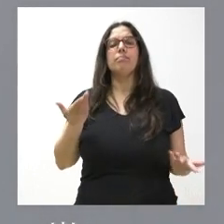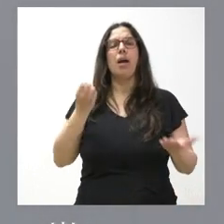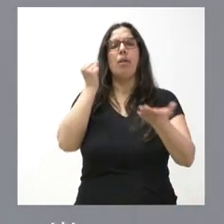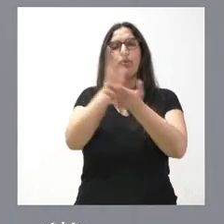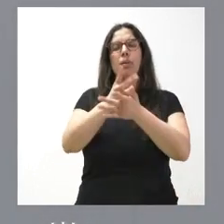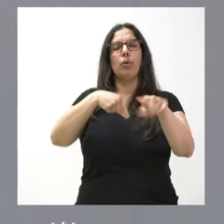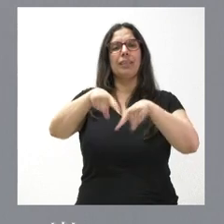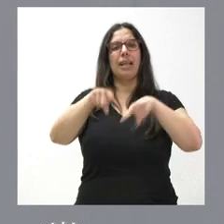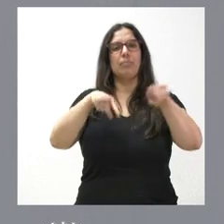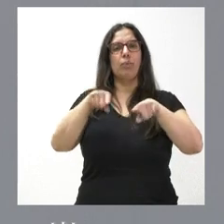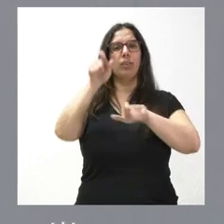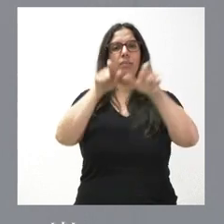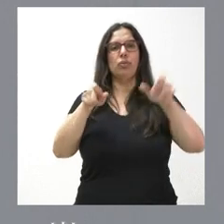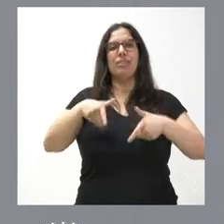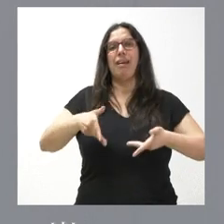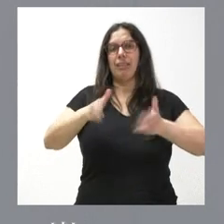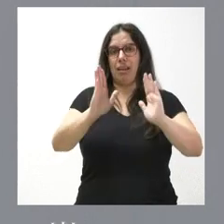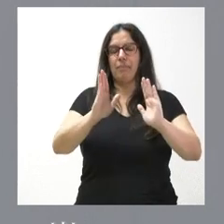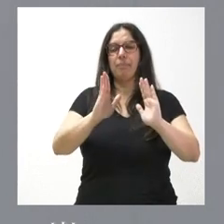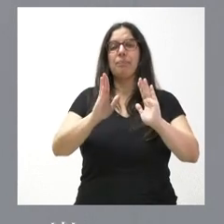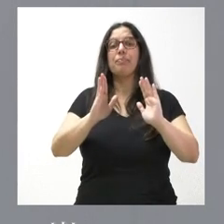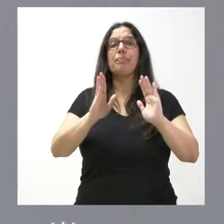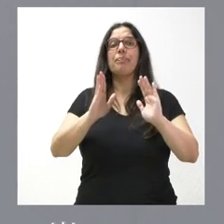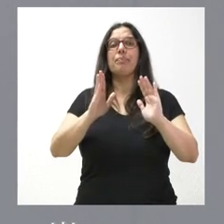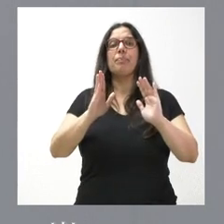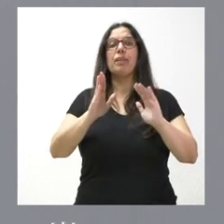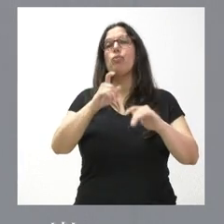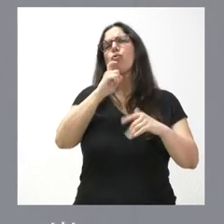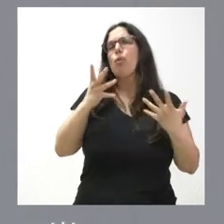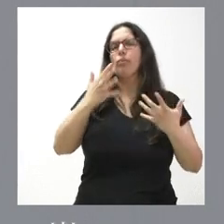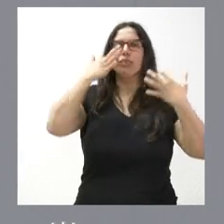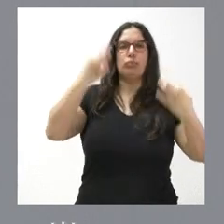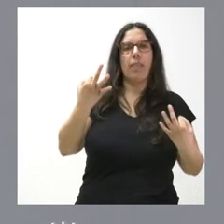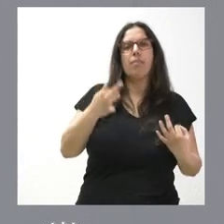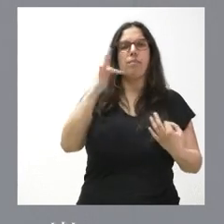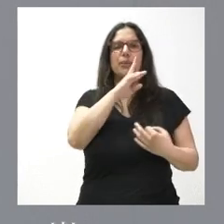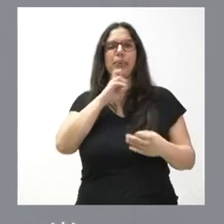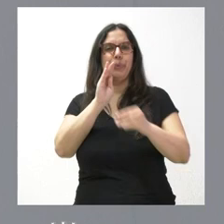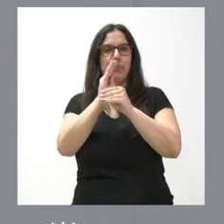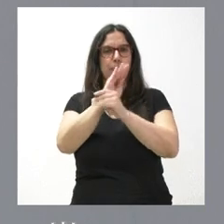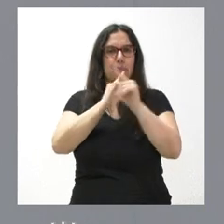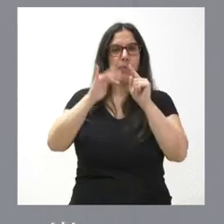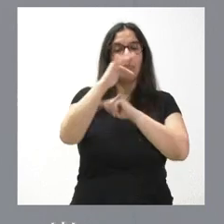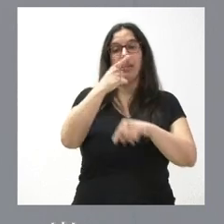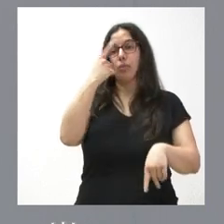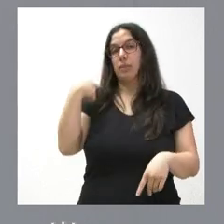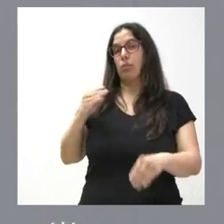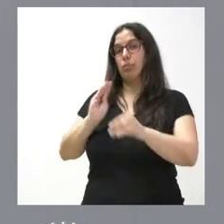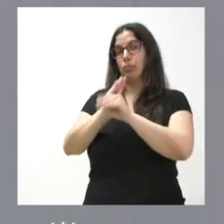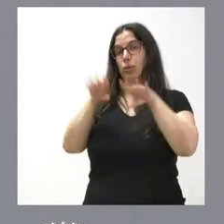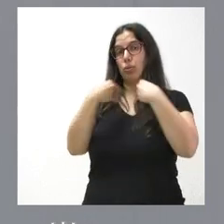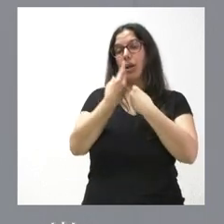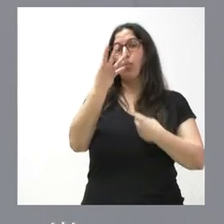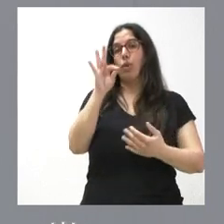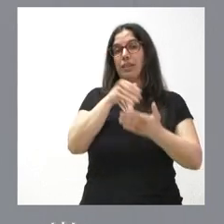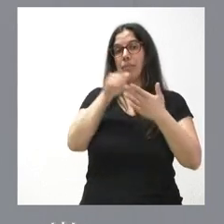transporte de viajeros por carretera, seguro y sostenible. El año pasado destinamos a esta finalidad 40 millones de